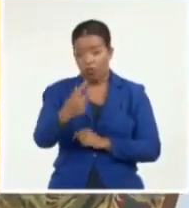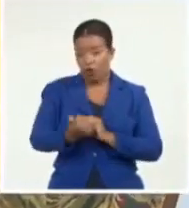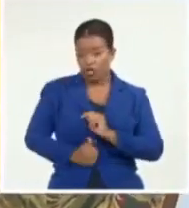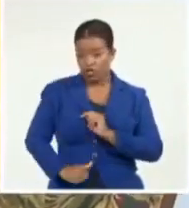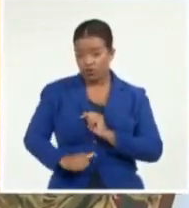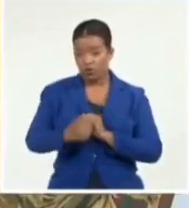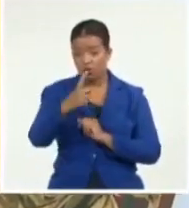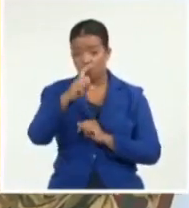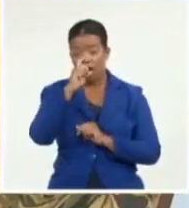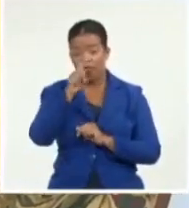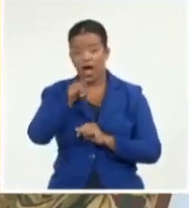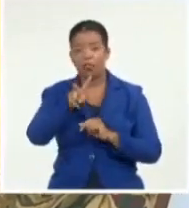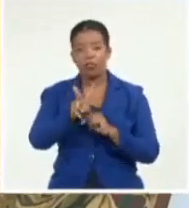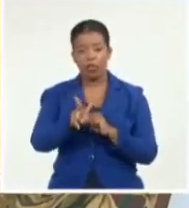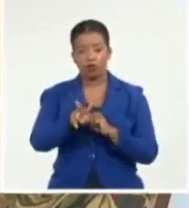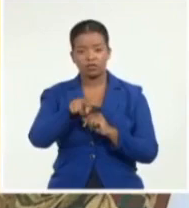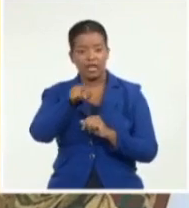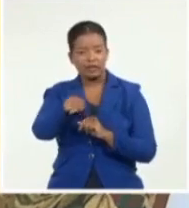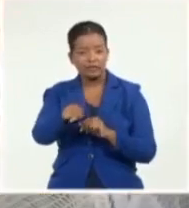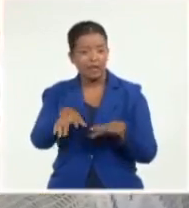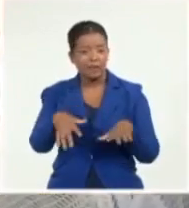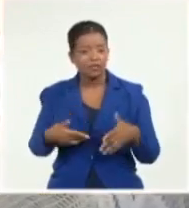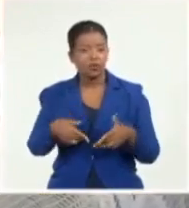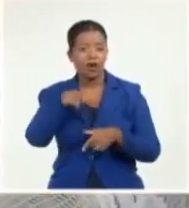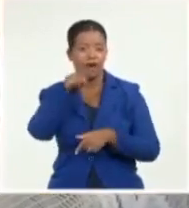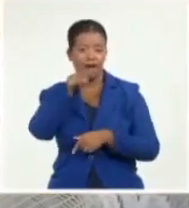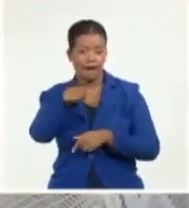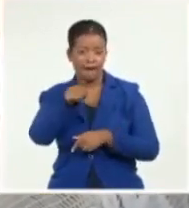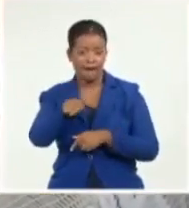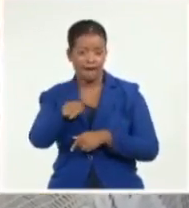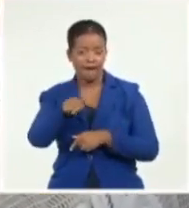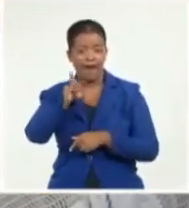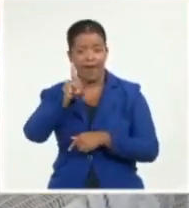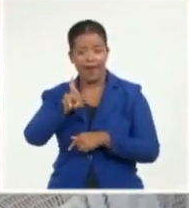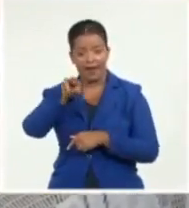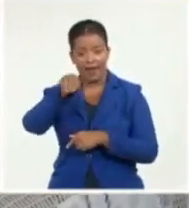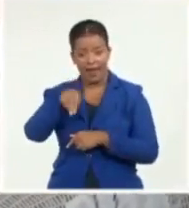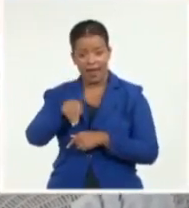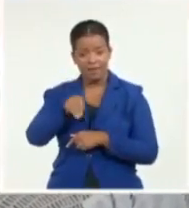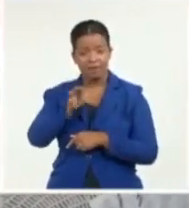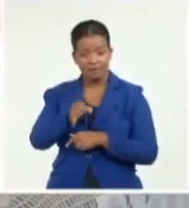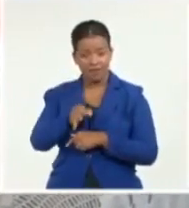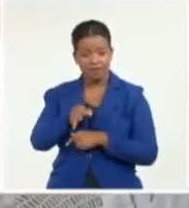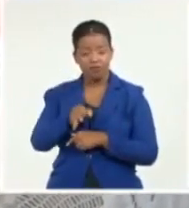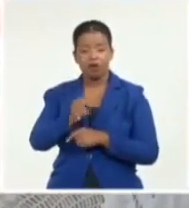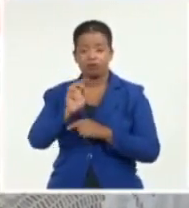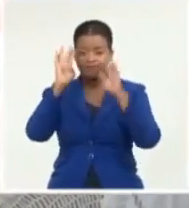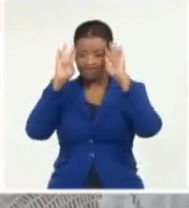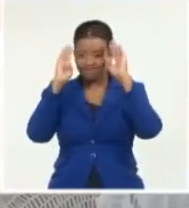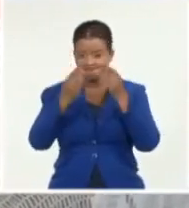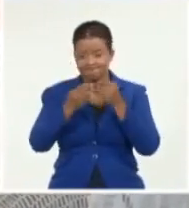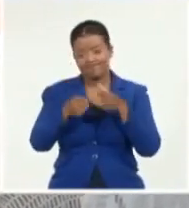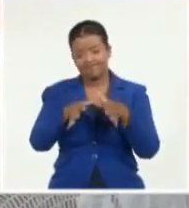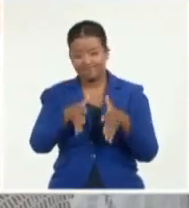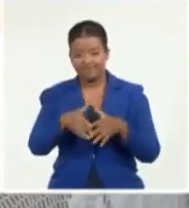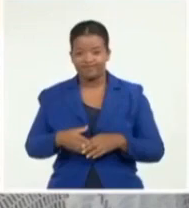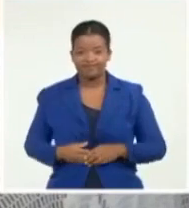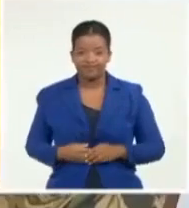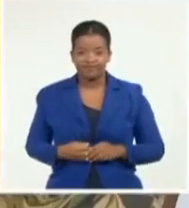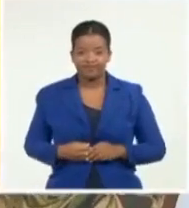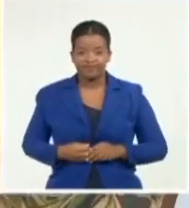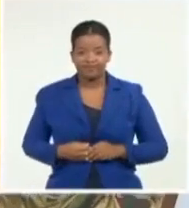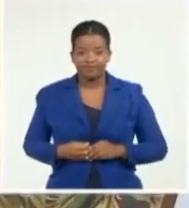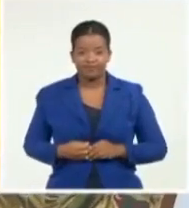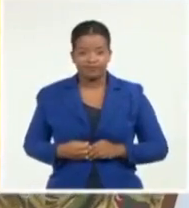años, que posee la condición de síndrome de Down, por lo que tiene una discapacidad intelectual moderada. Y lo hemos